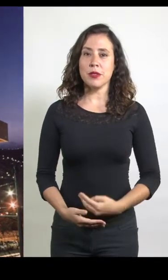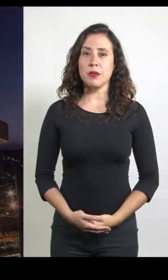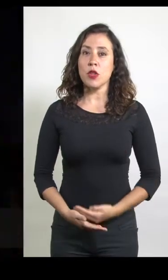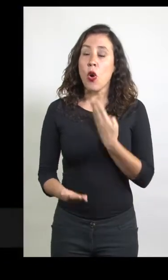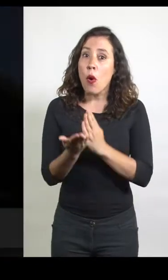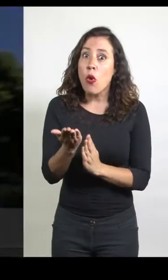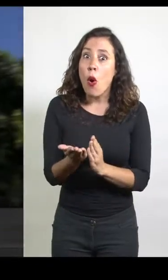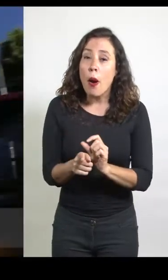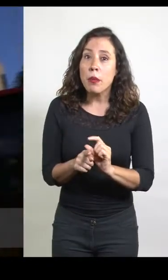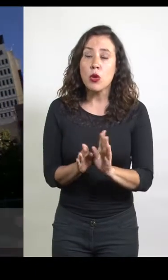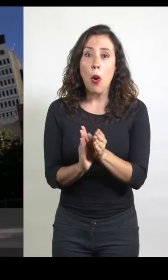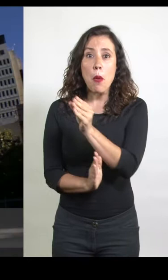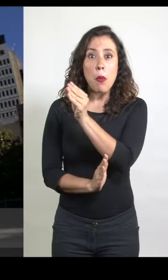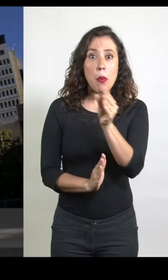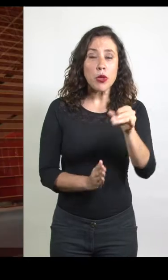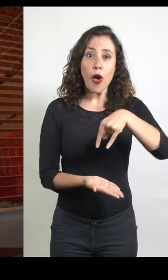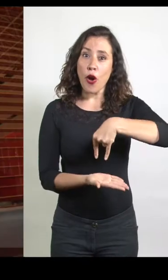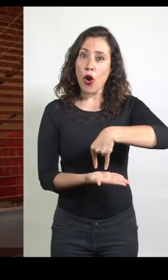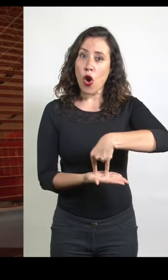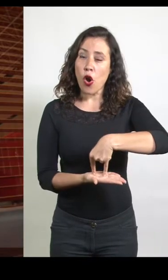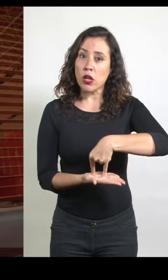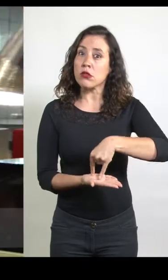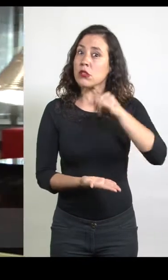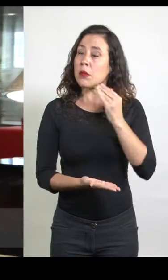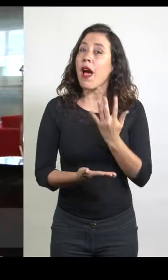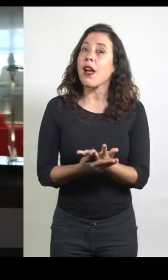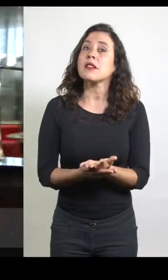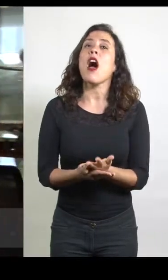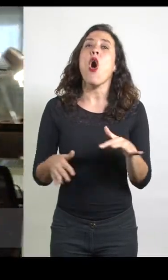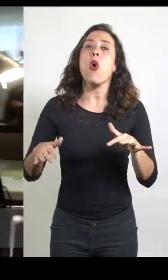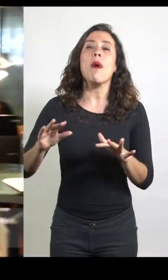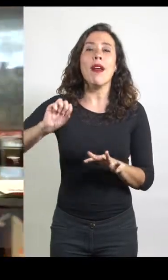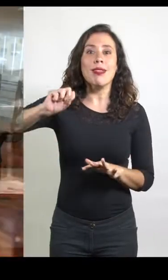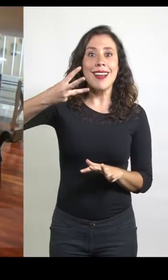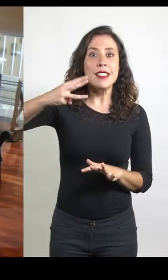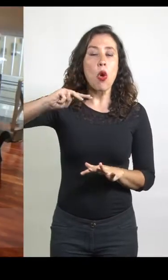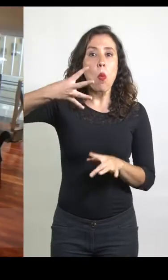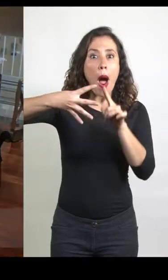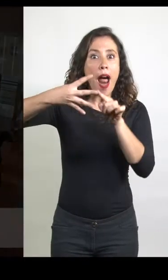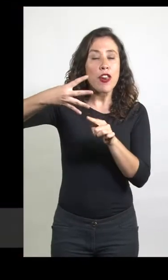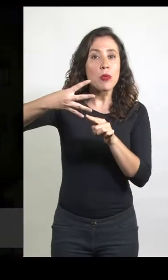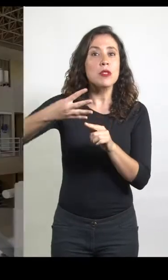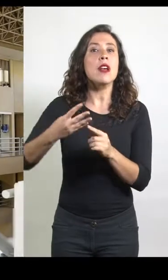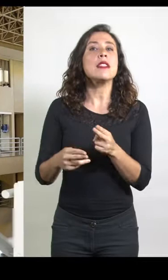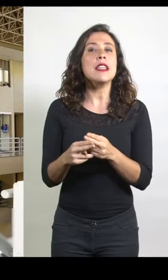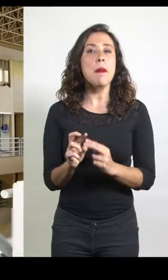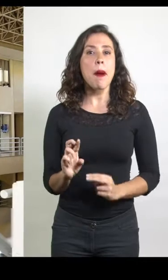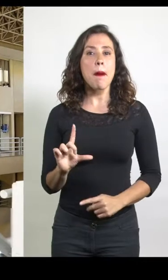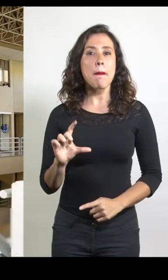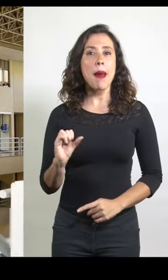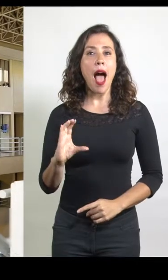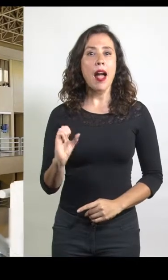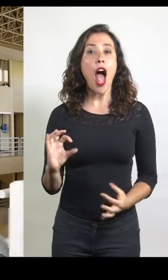Desde sus inicios, la Biblioteca del Congreso Nacional ha estado presente ocupando parte del tercer y cuarto piso de la denominada placa,